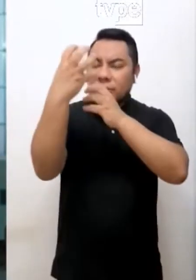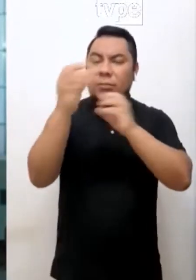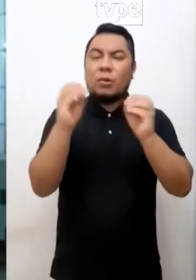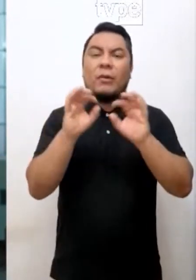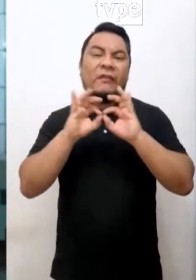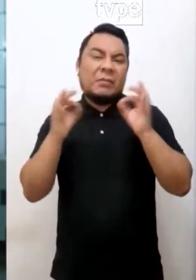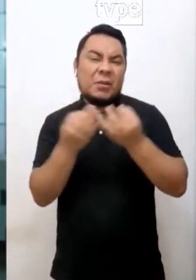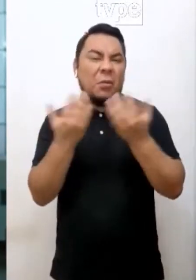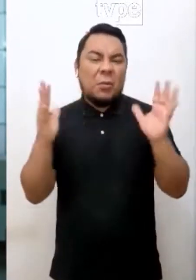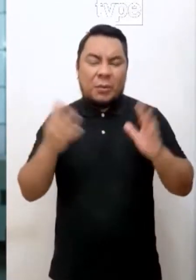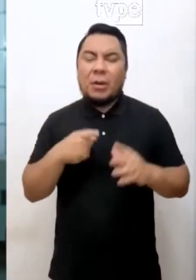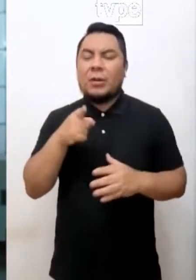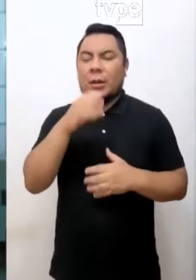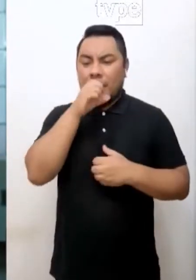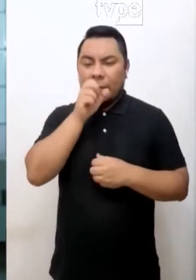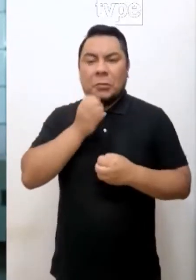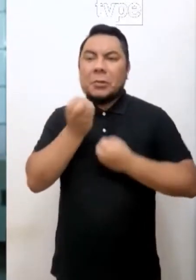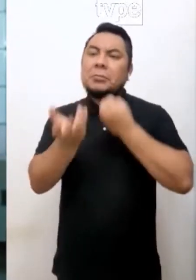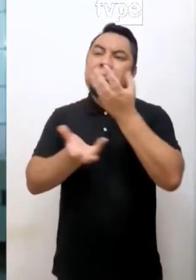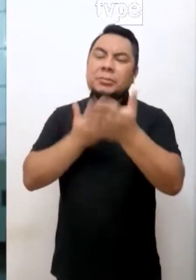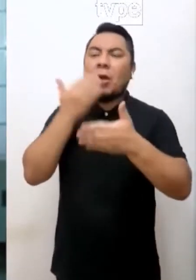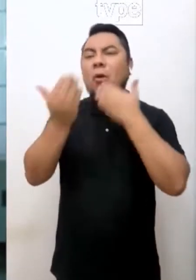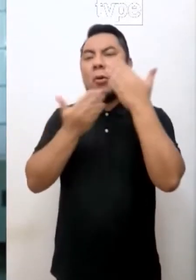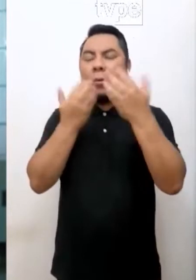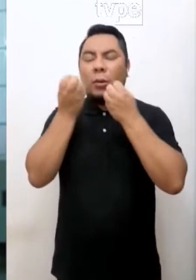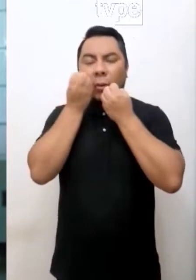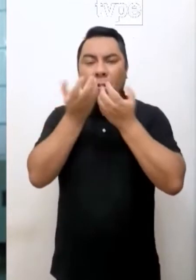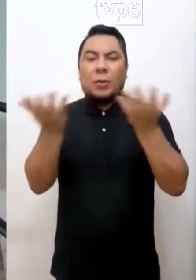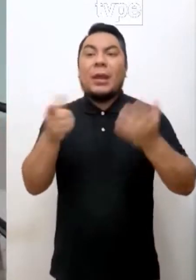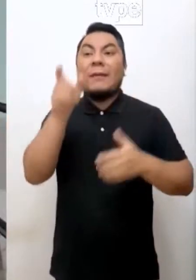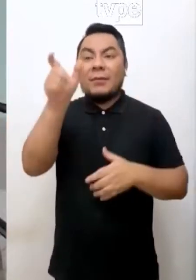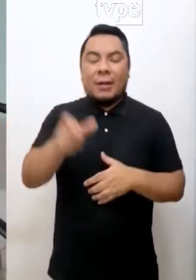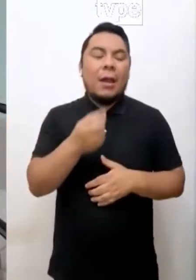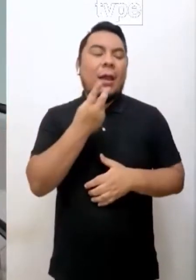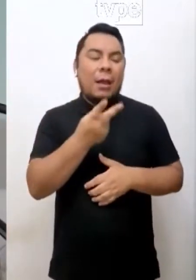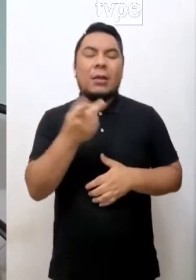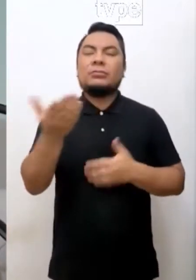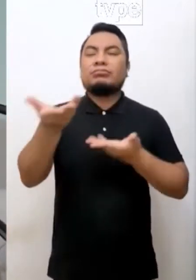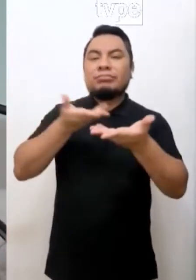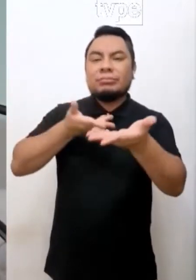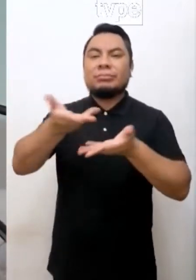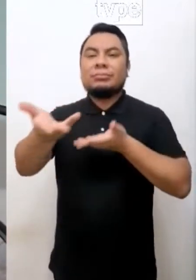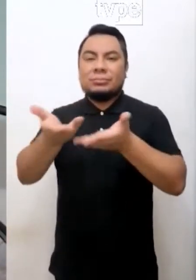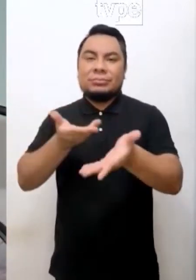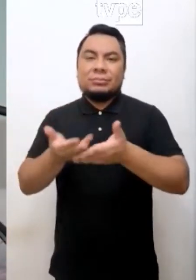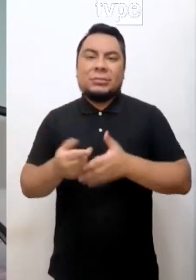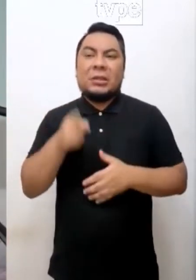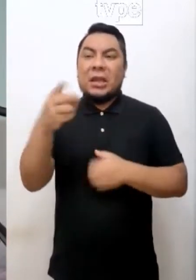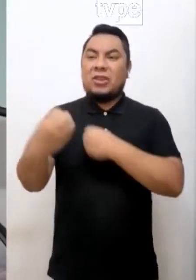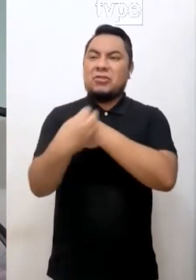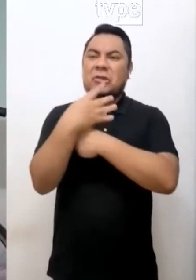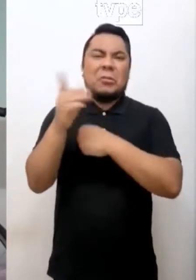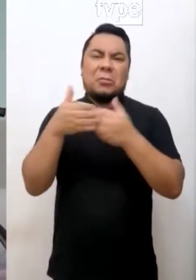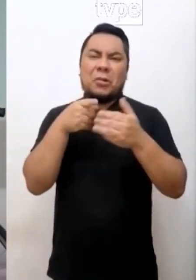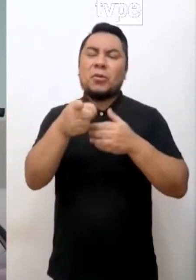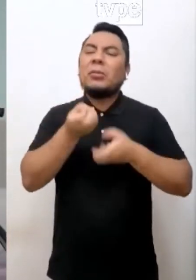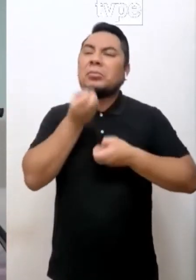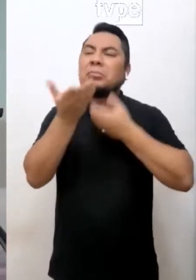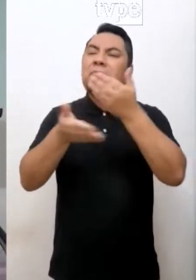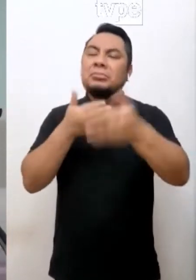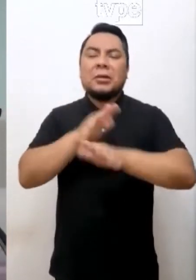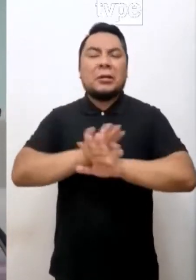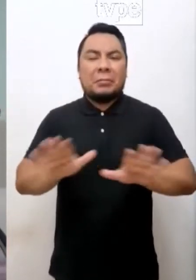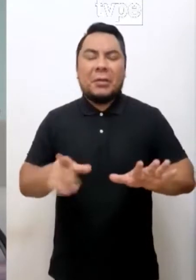videollamadas, por familiares, inclusive con personas que te pueden ayudar, que te pueden escuchar. Rompe ese miedo, ese mito de que los